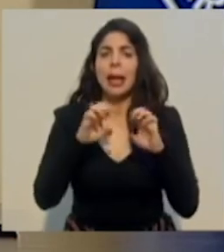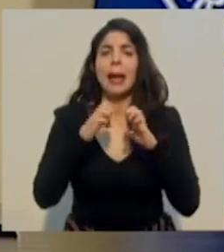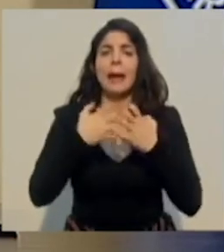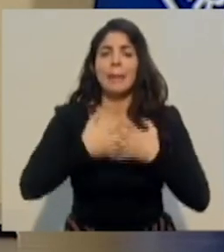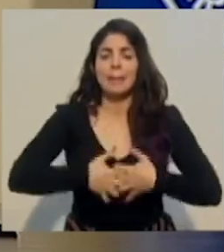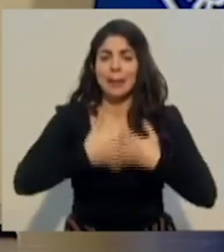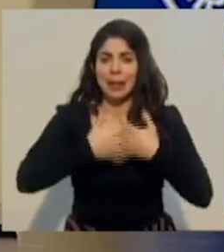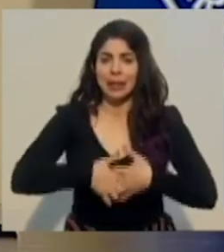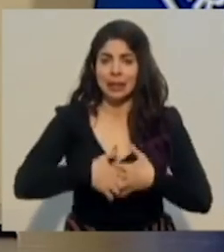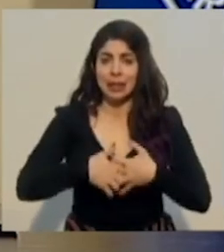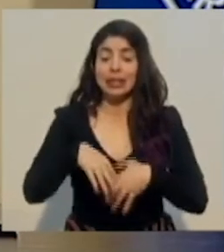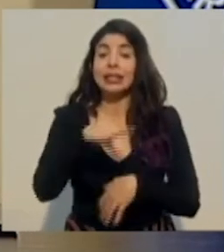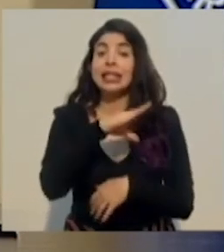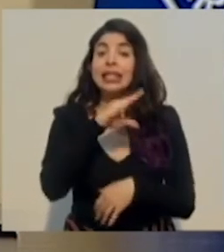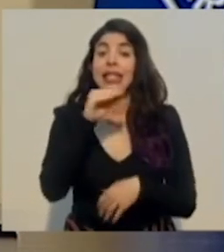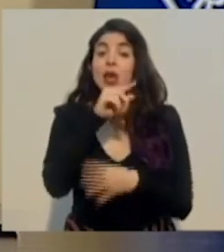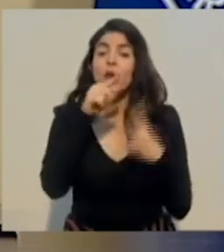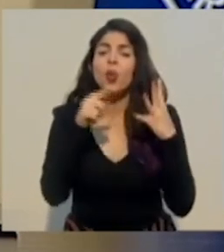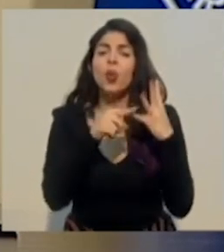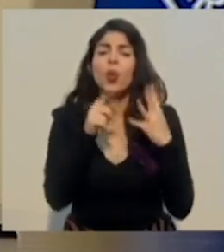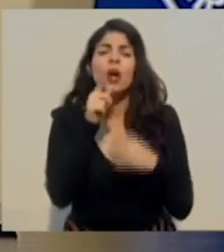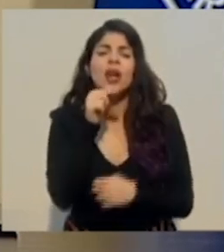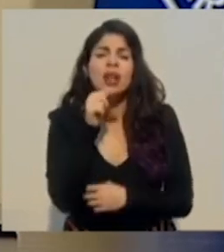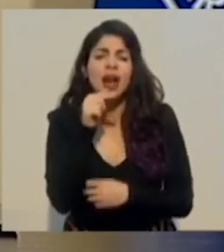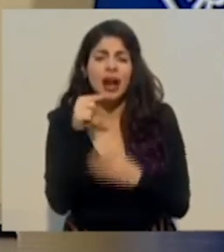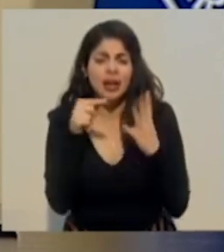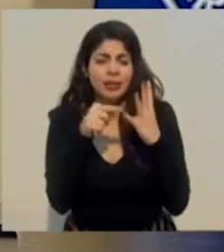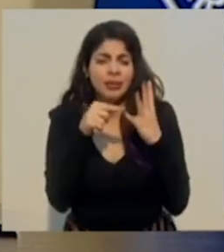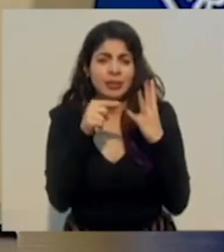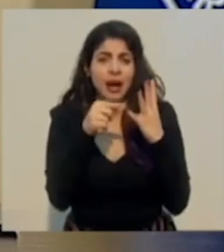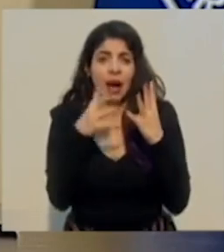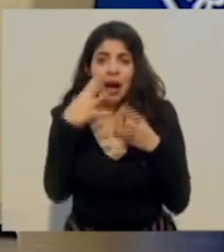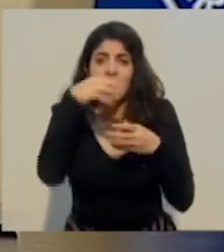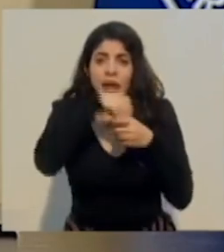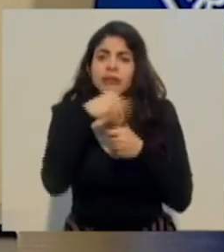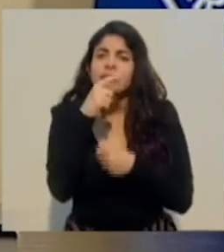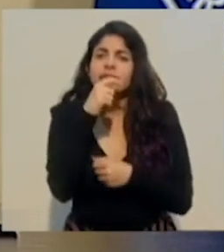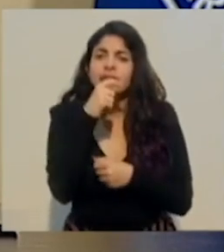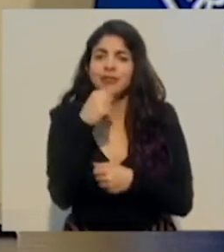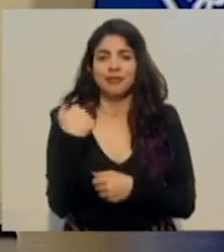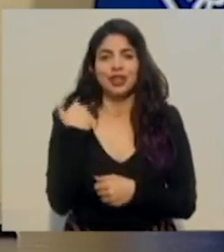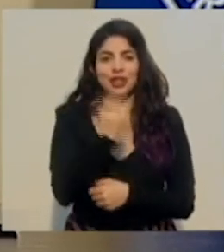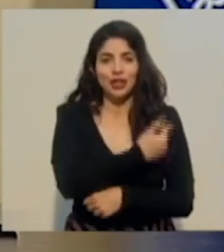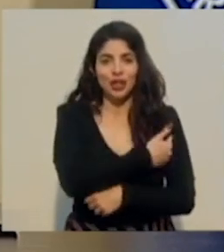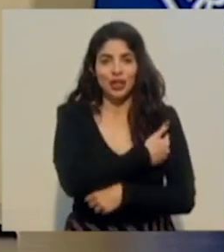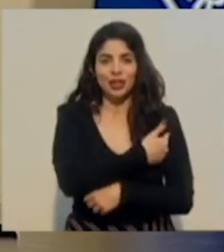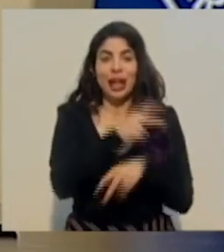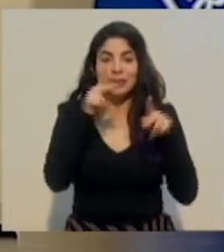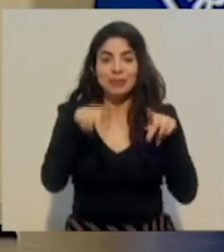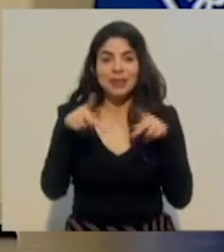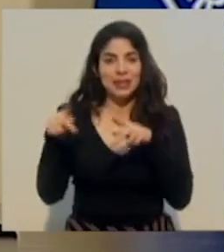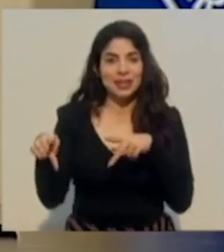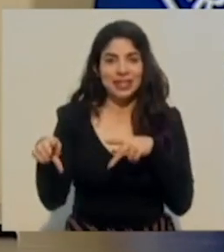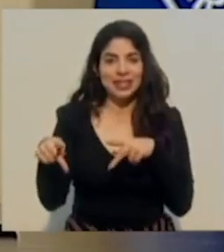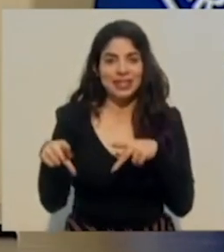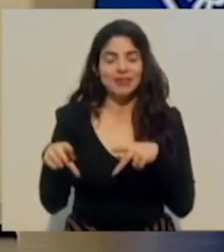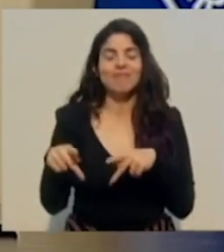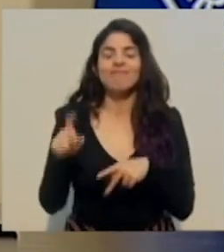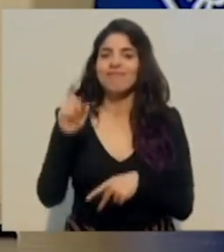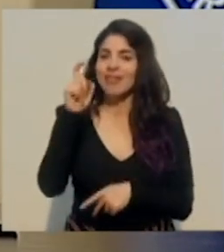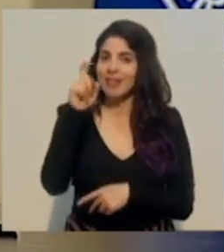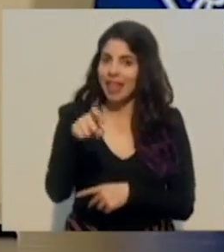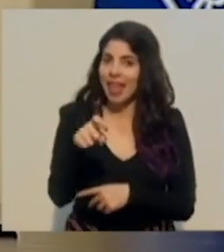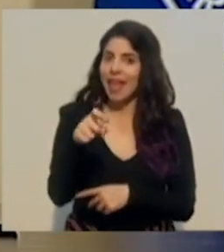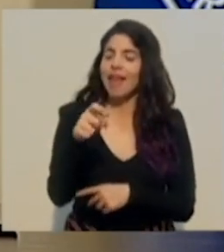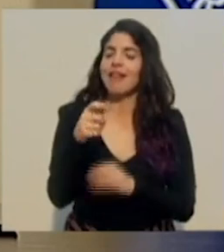cuarto actor o interlocutor en esto somos nosotros, la ciudadanía. Tenemos que tener capacidad para